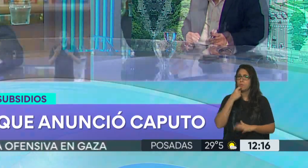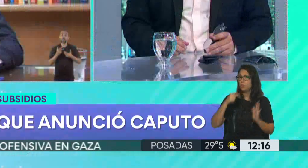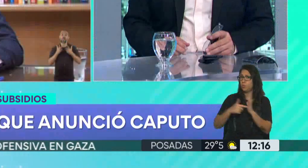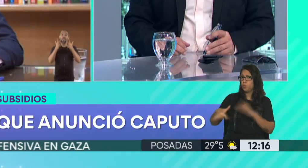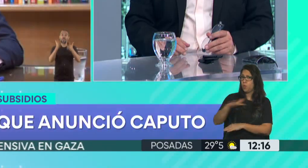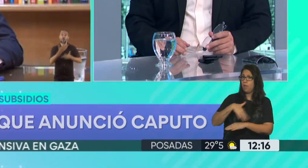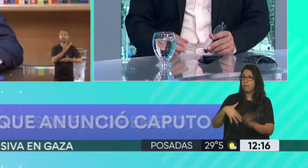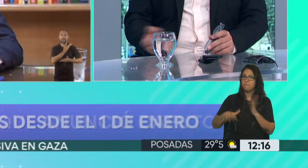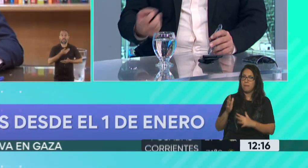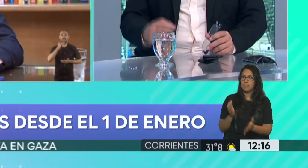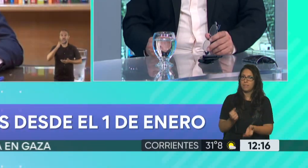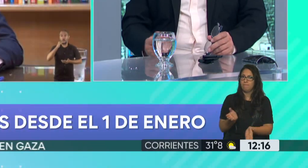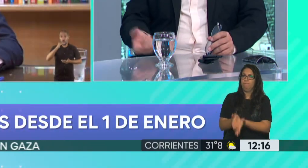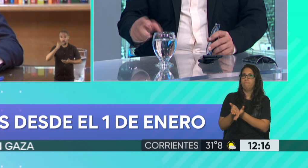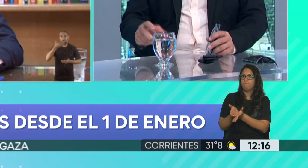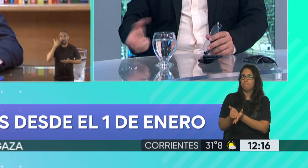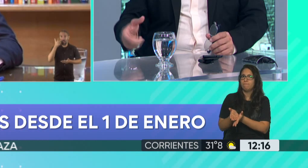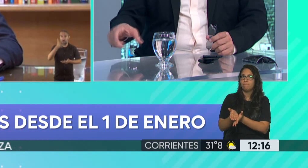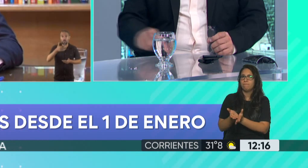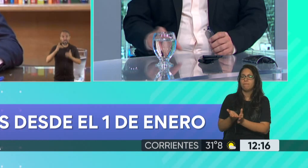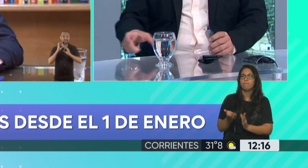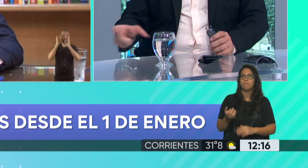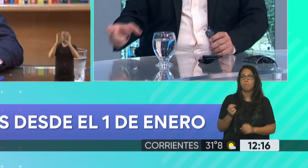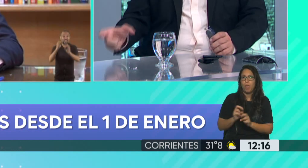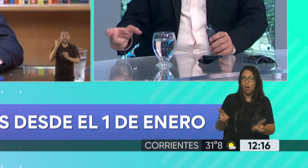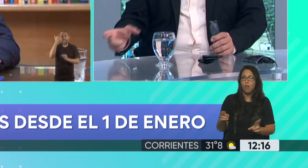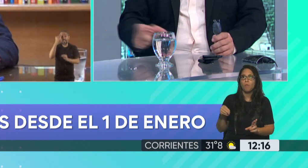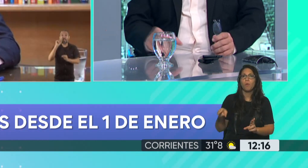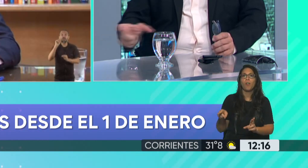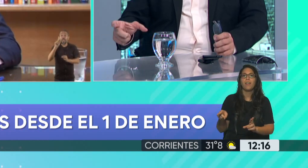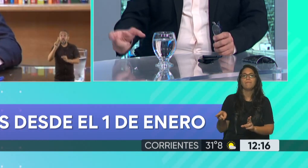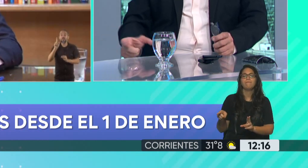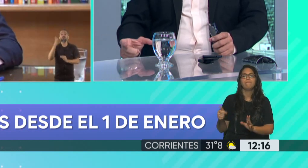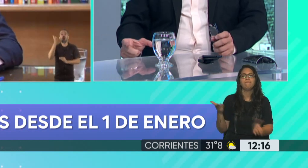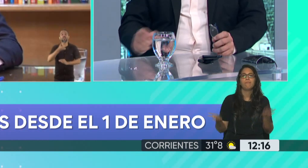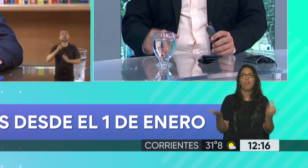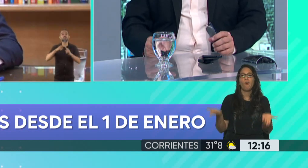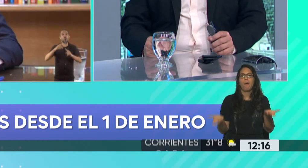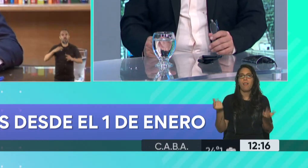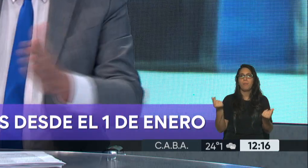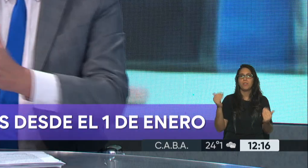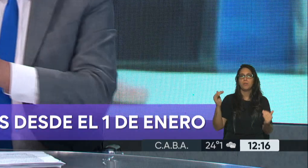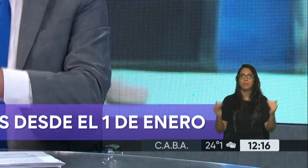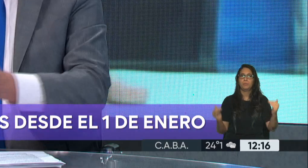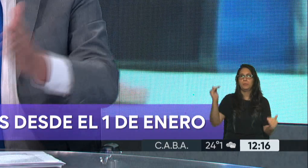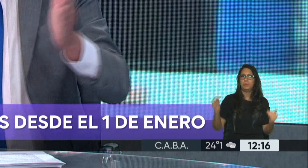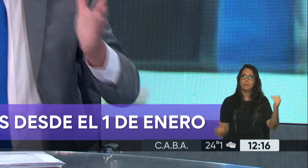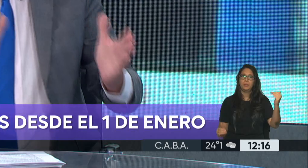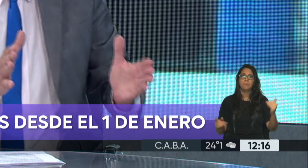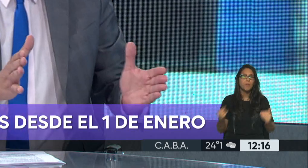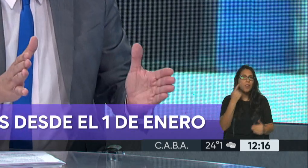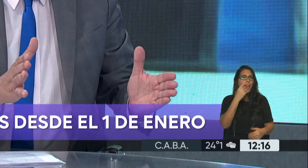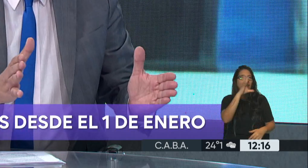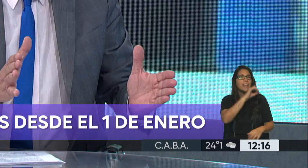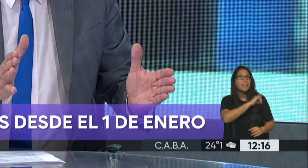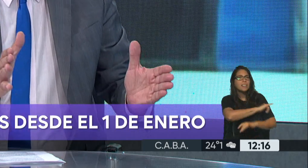fuerte la quita de subsidios porque viene con una ventaja con respecto al... ¿Pero acordás que en la campaña aparecían los carteles que ibas a ver 700